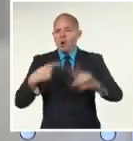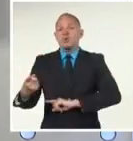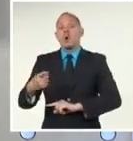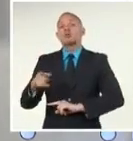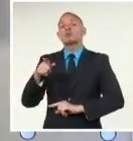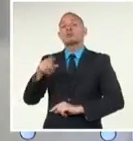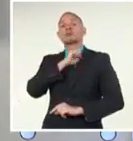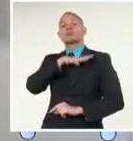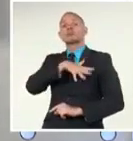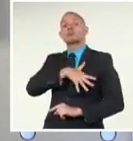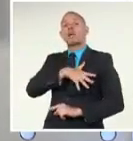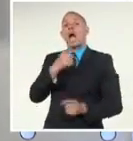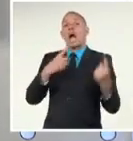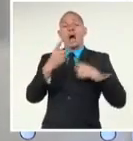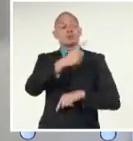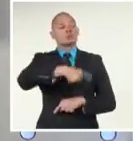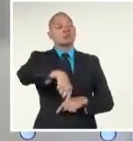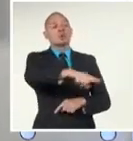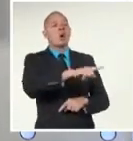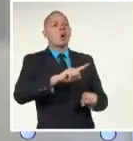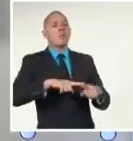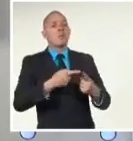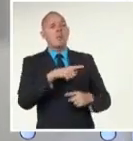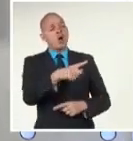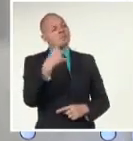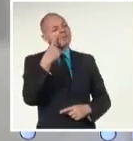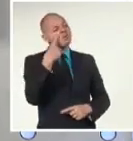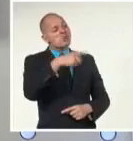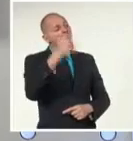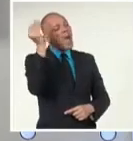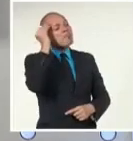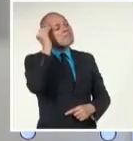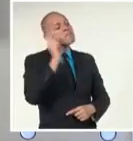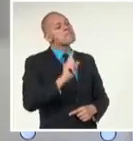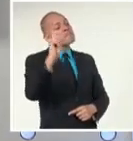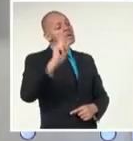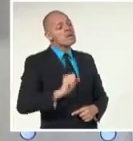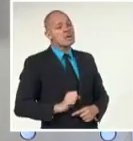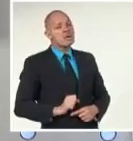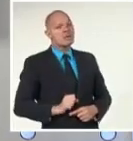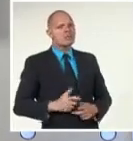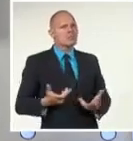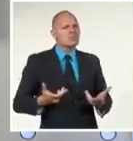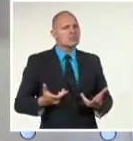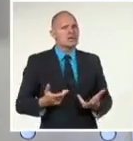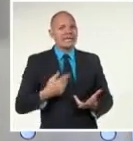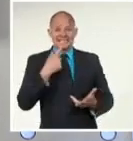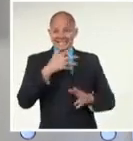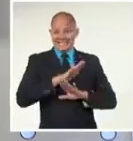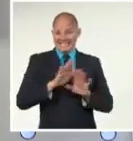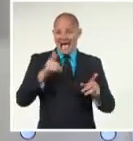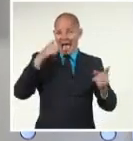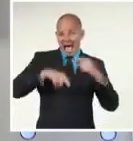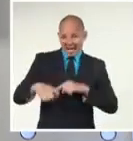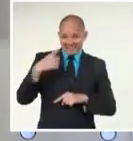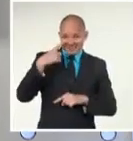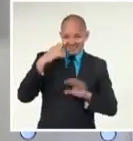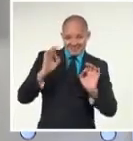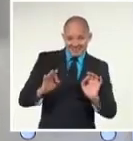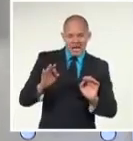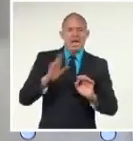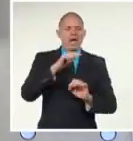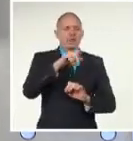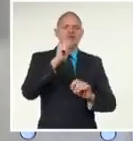palestina presa a modo de castigo. Entre estas sanciones se incluyó el confinamiento de todas las secciones de las cárceles, el